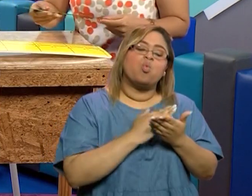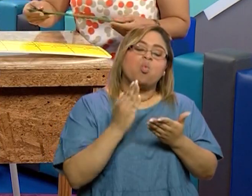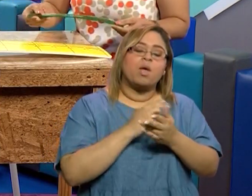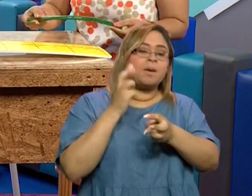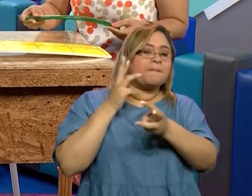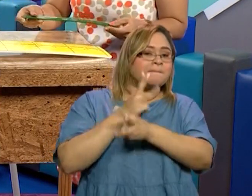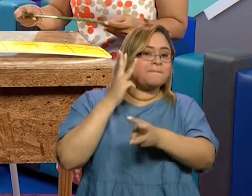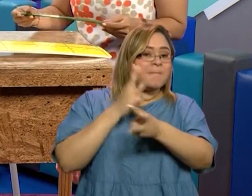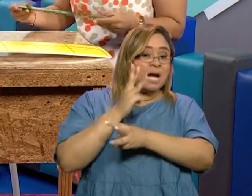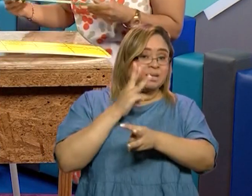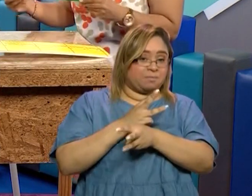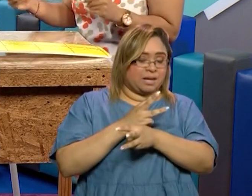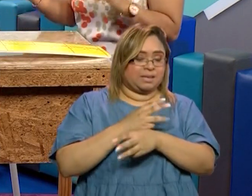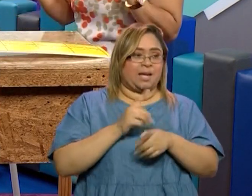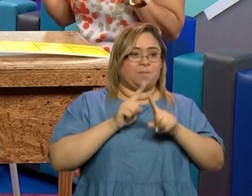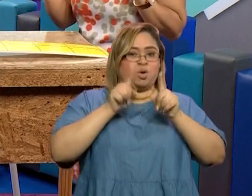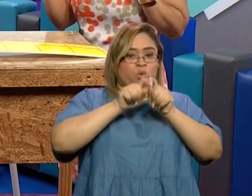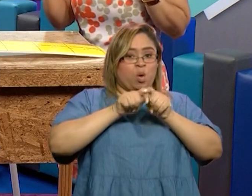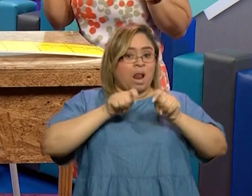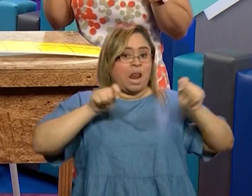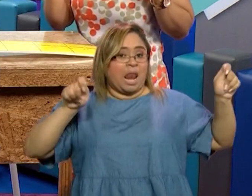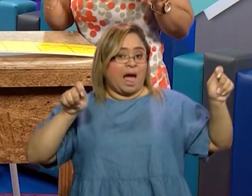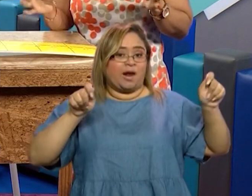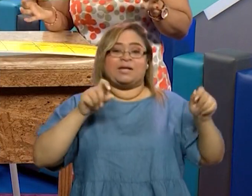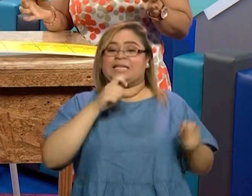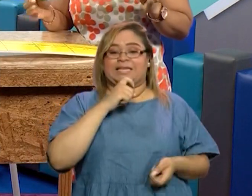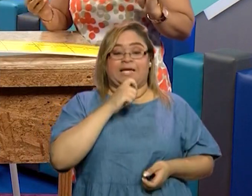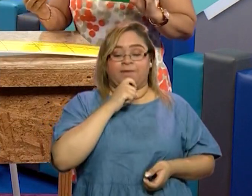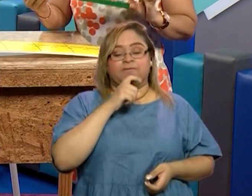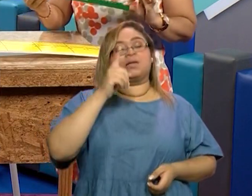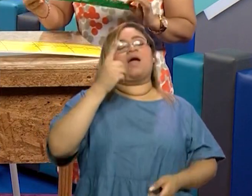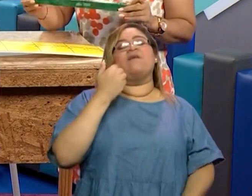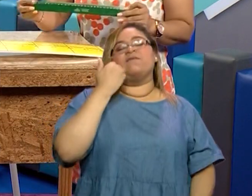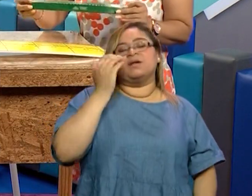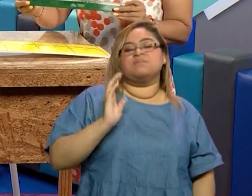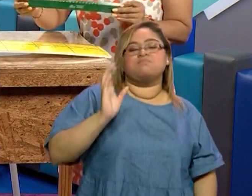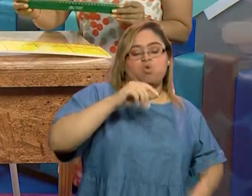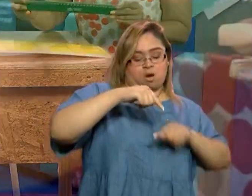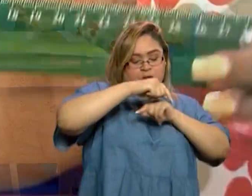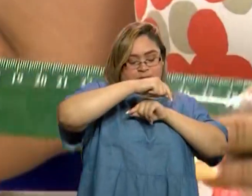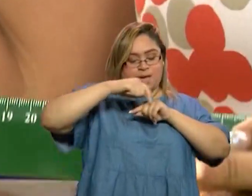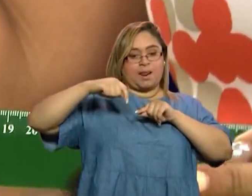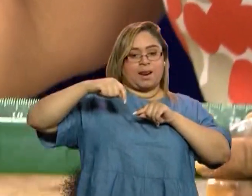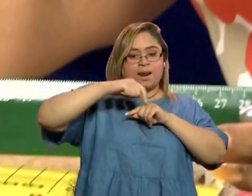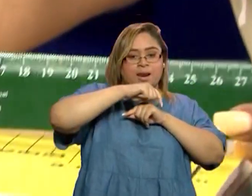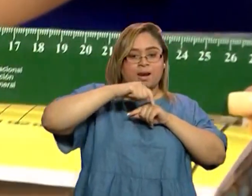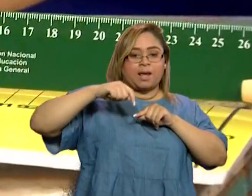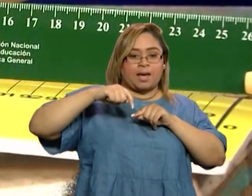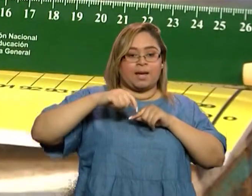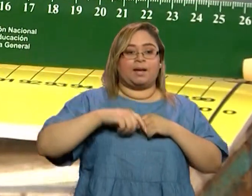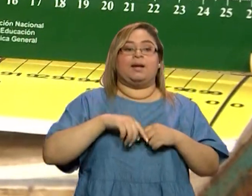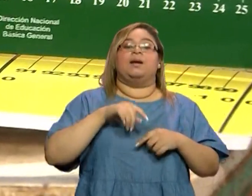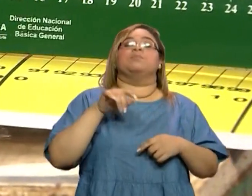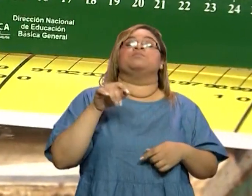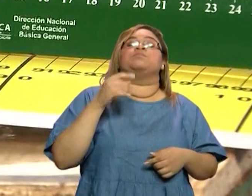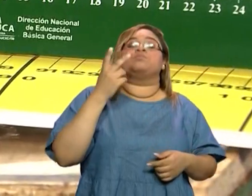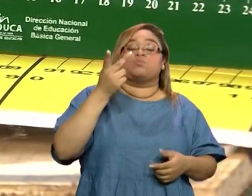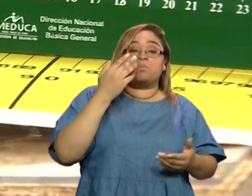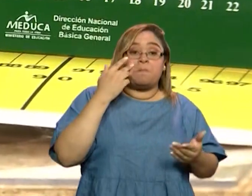metro porque te va a ser muy incómodo. Entonces, ¿qué utilizaríamos? Una regla. La regla también, como la ven aquí, tienen los